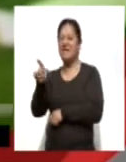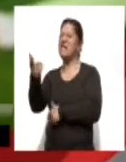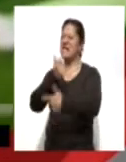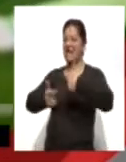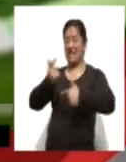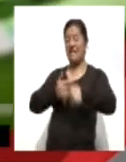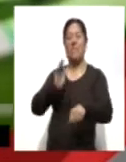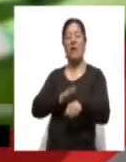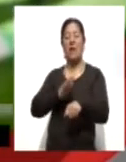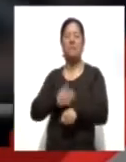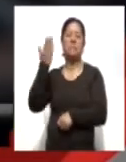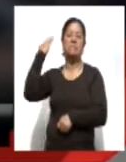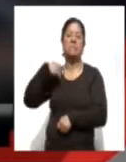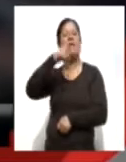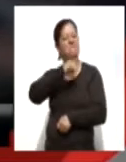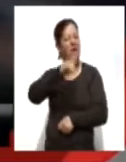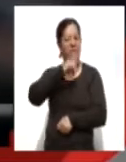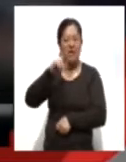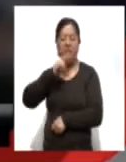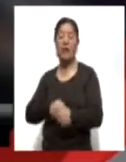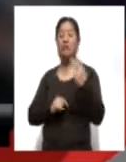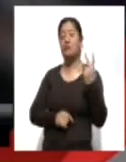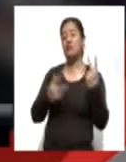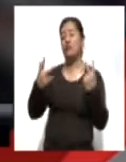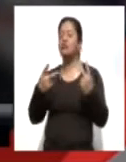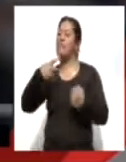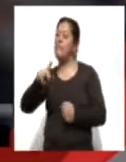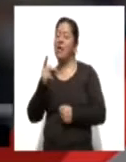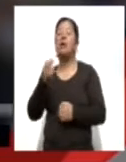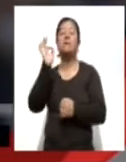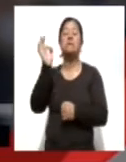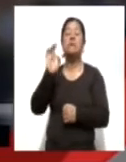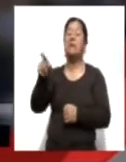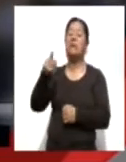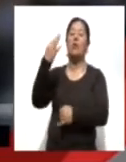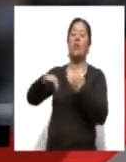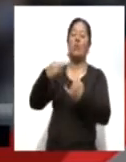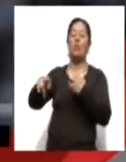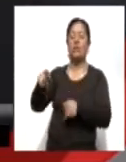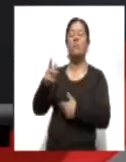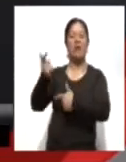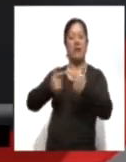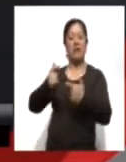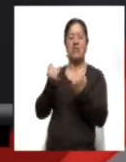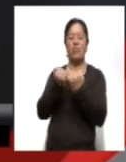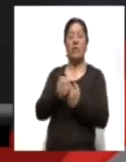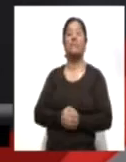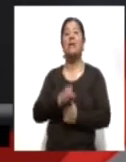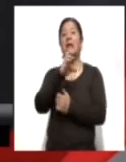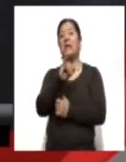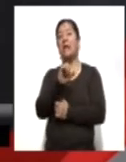fracasos culés de años pasados, especialmente el 2-8 y quizá en su última temporada como azulgrana. Cristiano, por su parte,